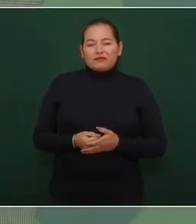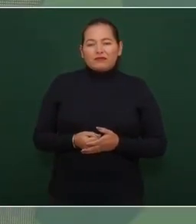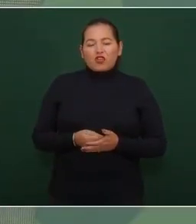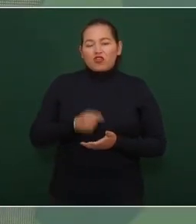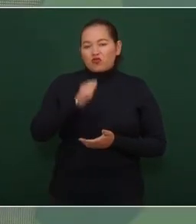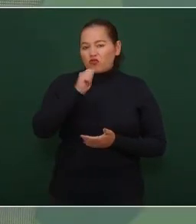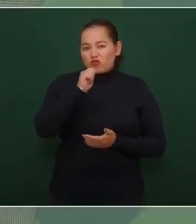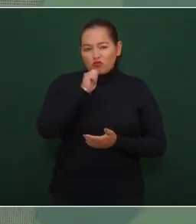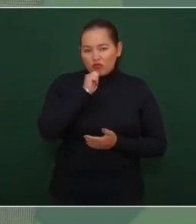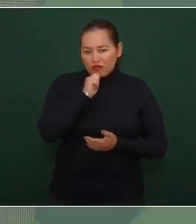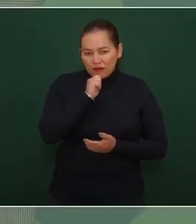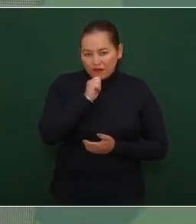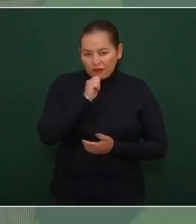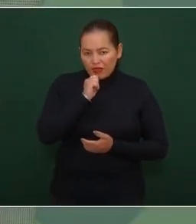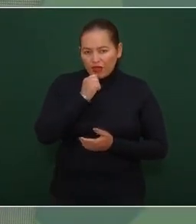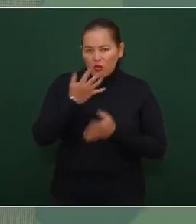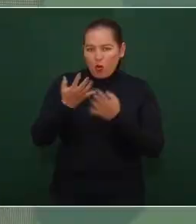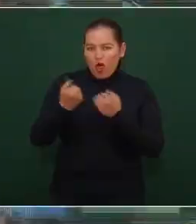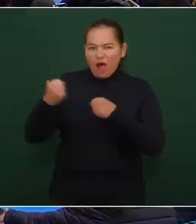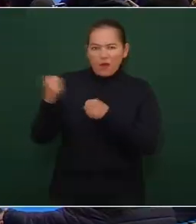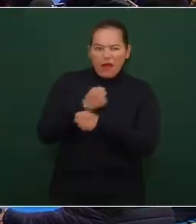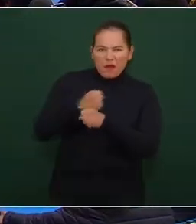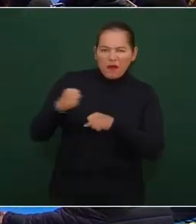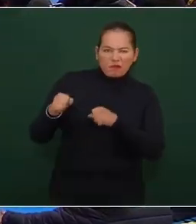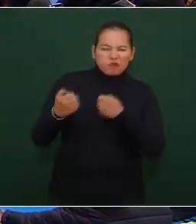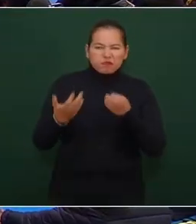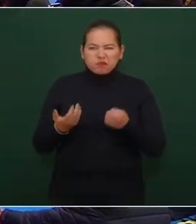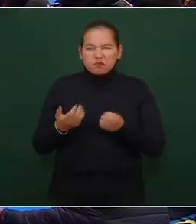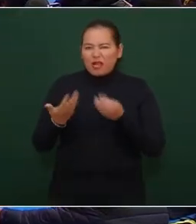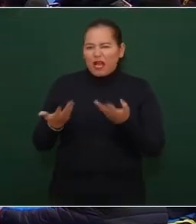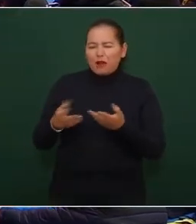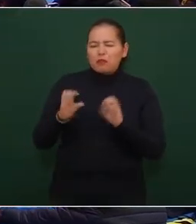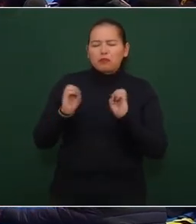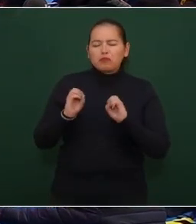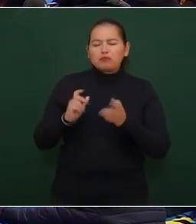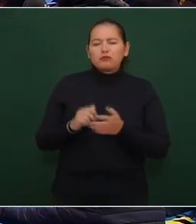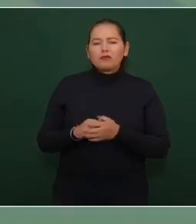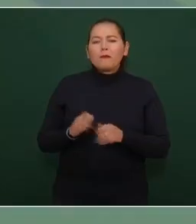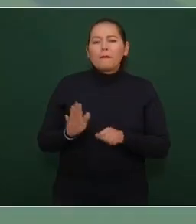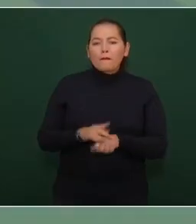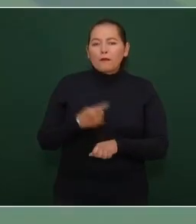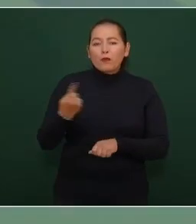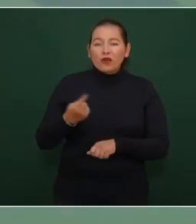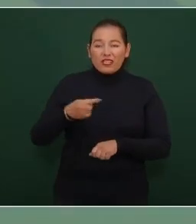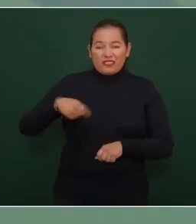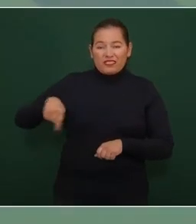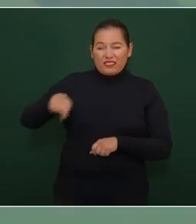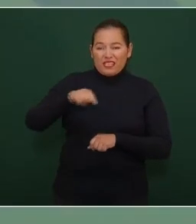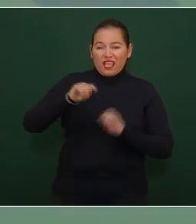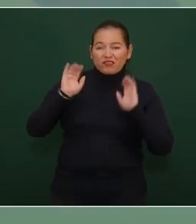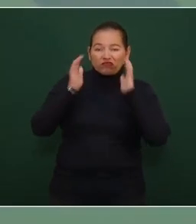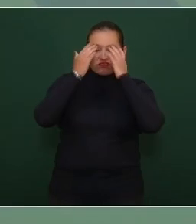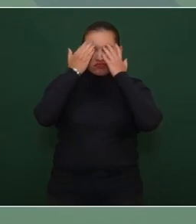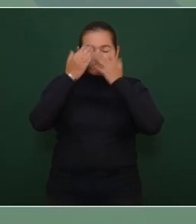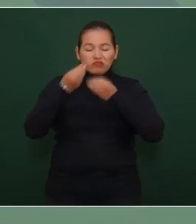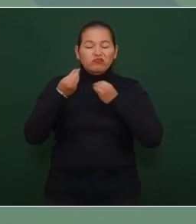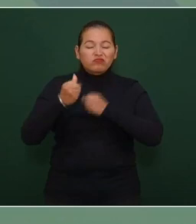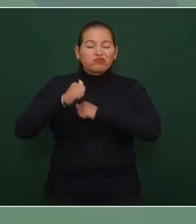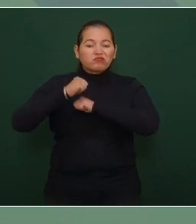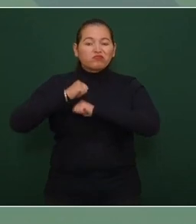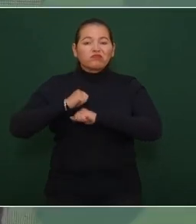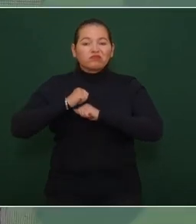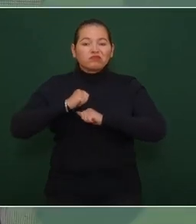violentas porque los conservadores también son muy autoritarios